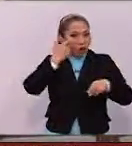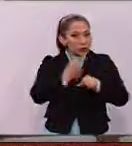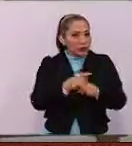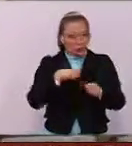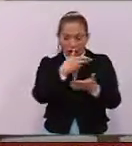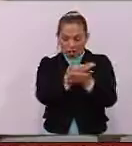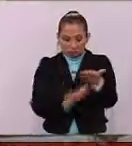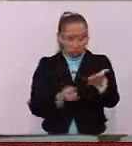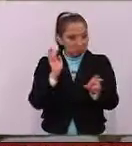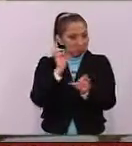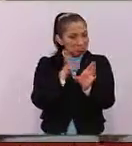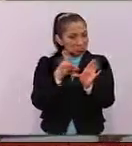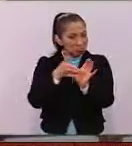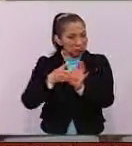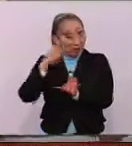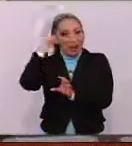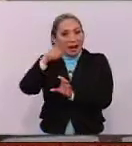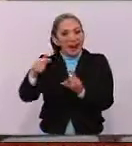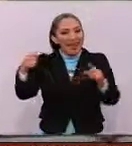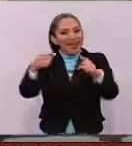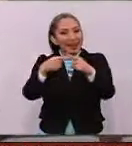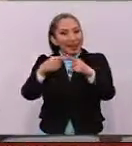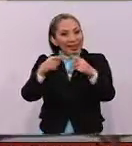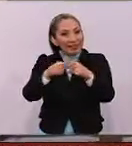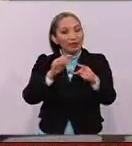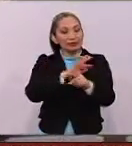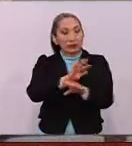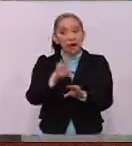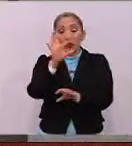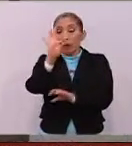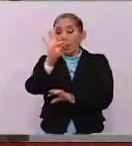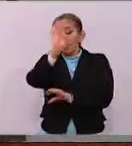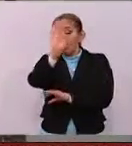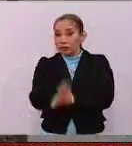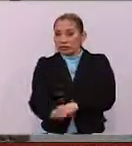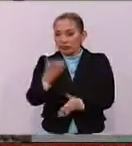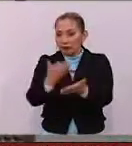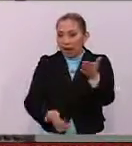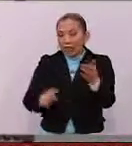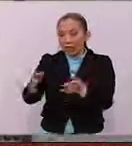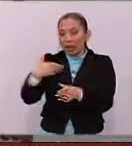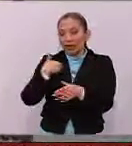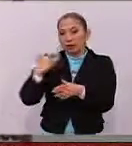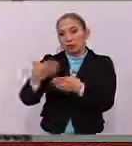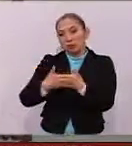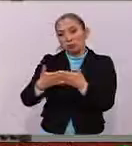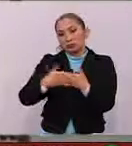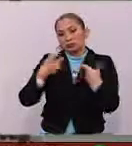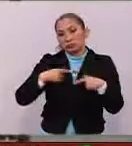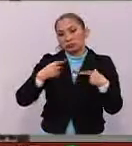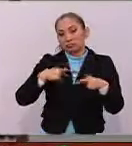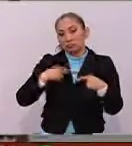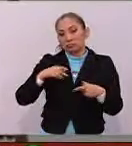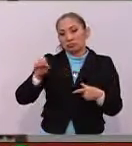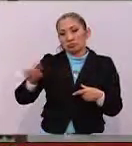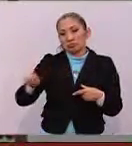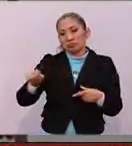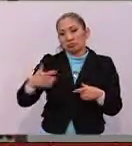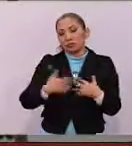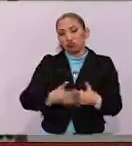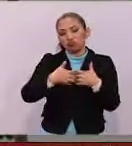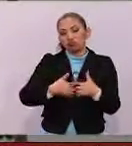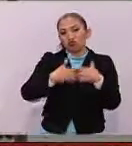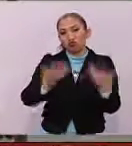han inscrito para esta tarea en las iglesias y se planea que el cuarenta por ciento restante se cubra con personal que la industria